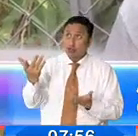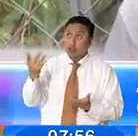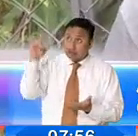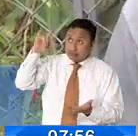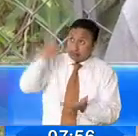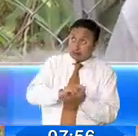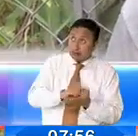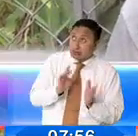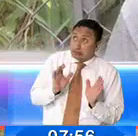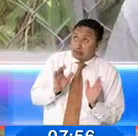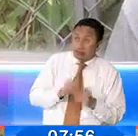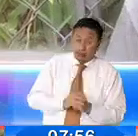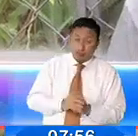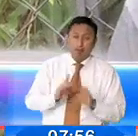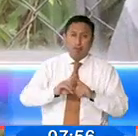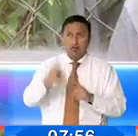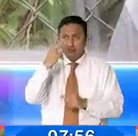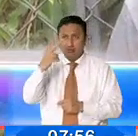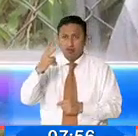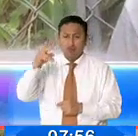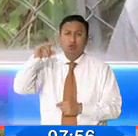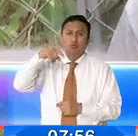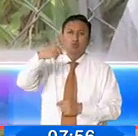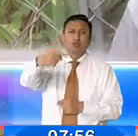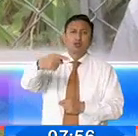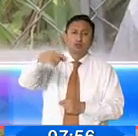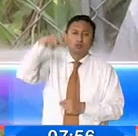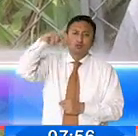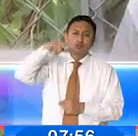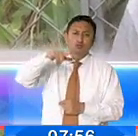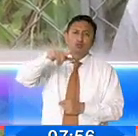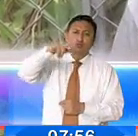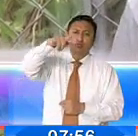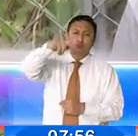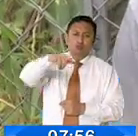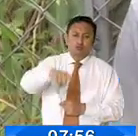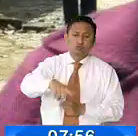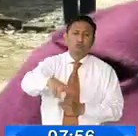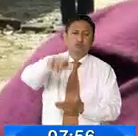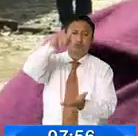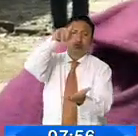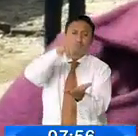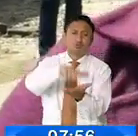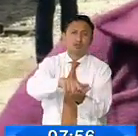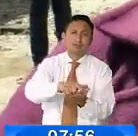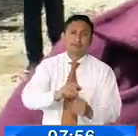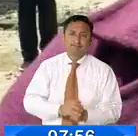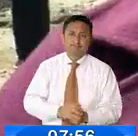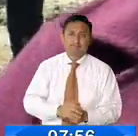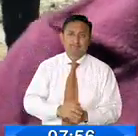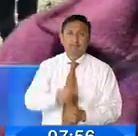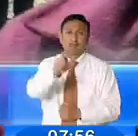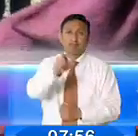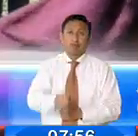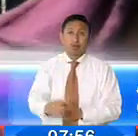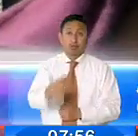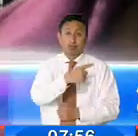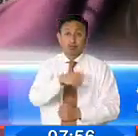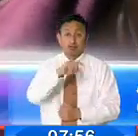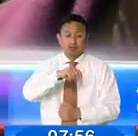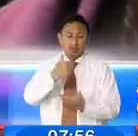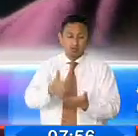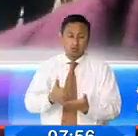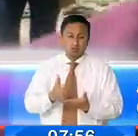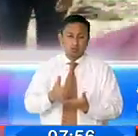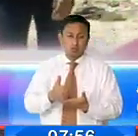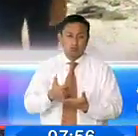cae ya? Pero lo que vimos es que ya se perdió y como que ya llegaba a la pista. Una de las pasajeras, que recibió atención